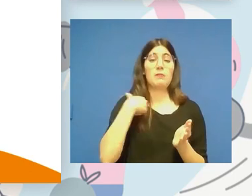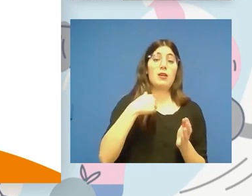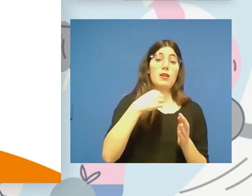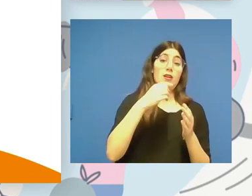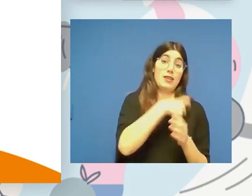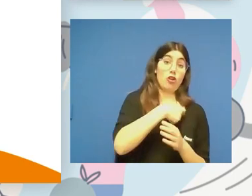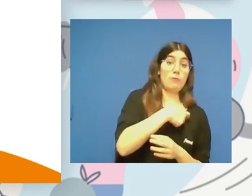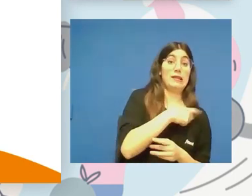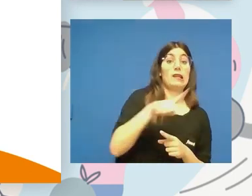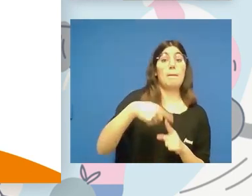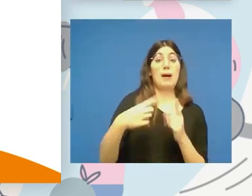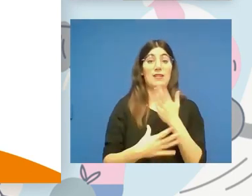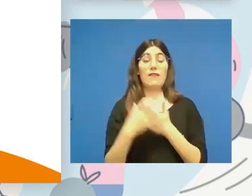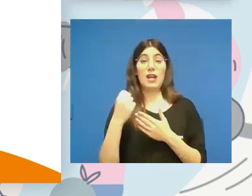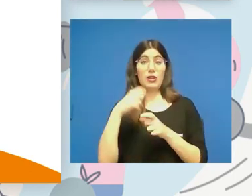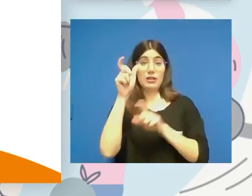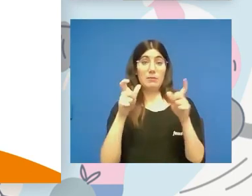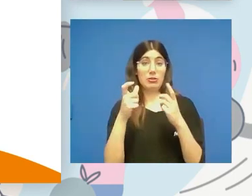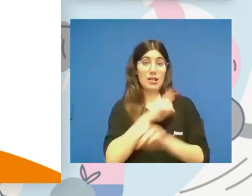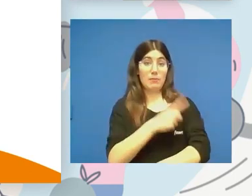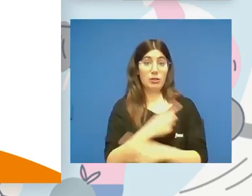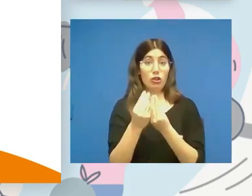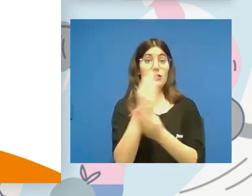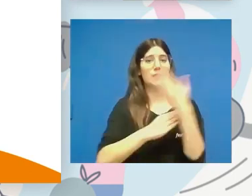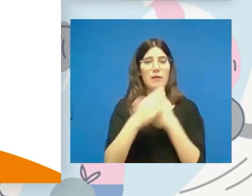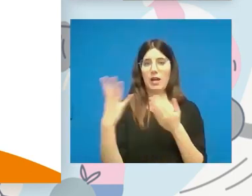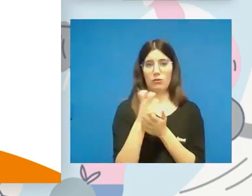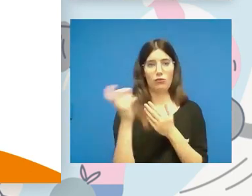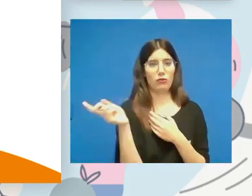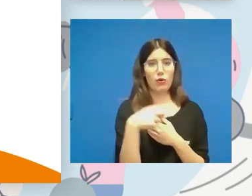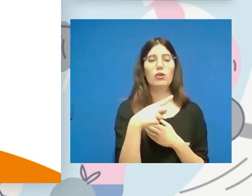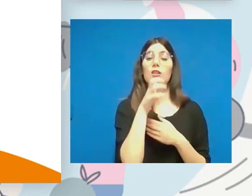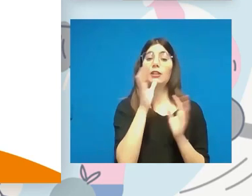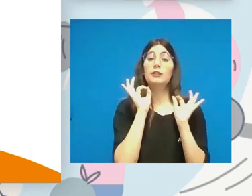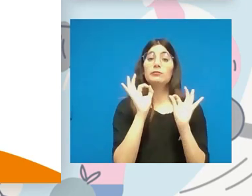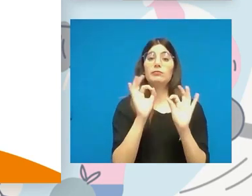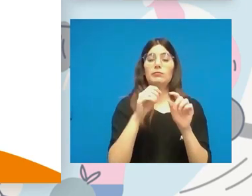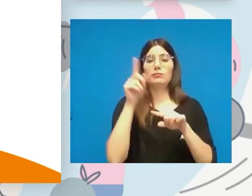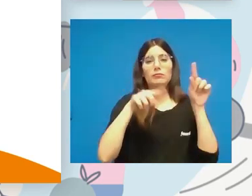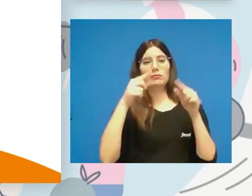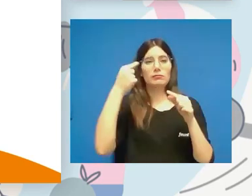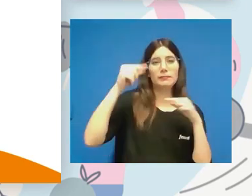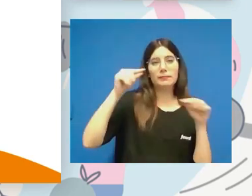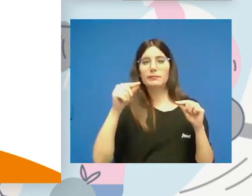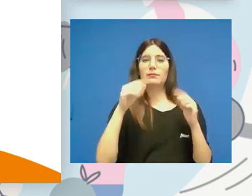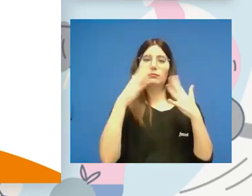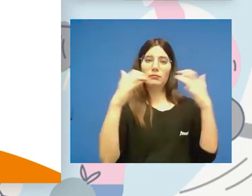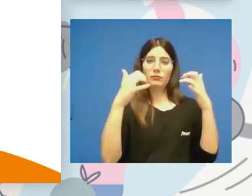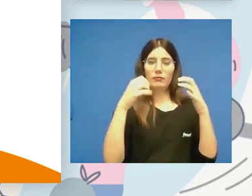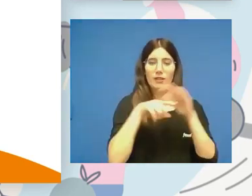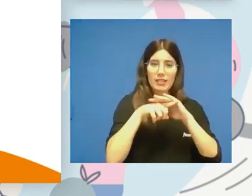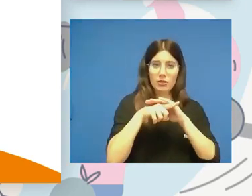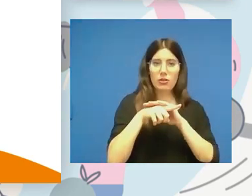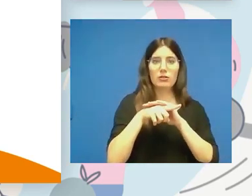españolas de deportes de personas con discapacidad. Cuando empezó la tramitación parlamentaria quedaban algunos flequillos que queríamos